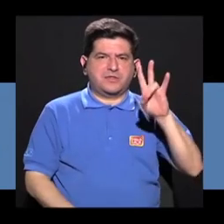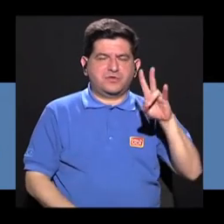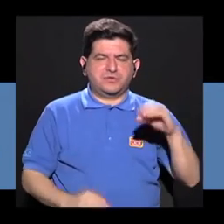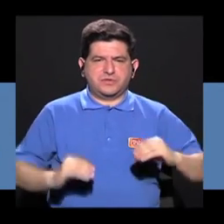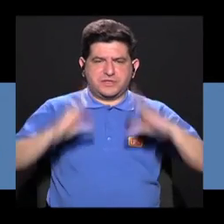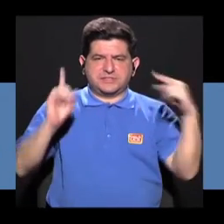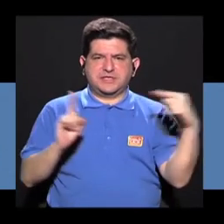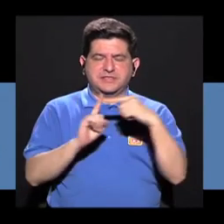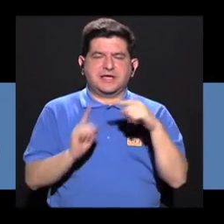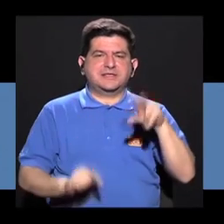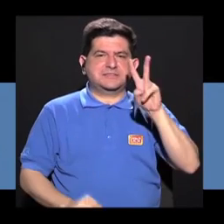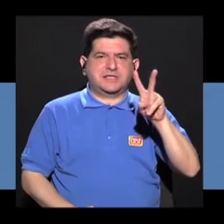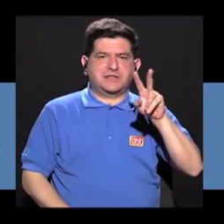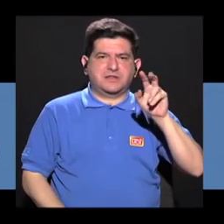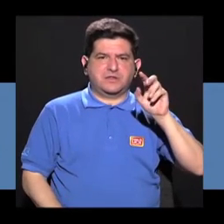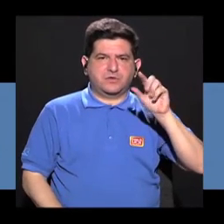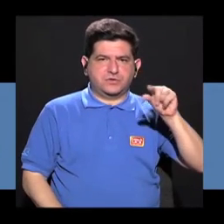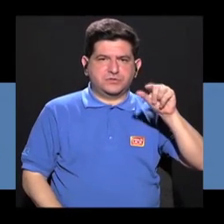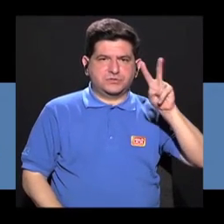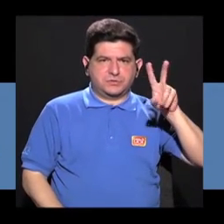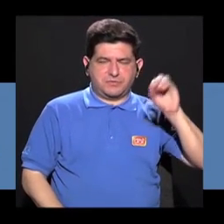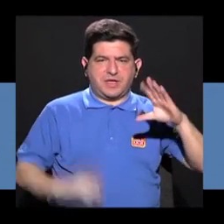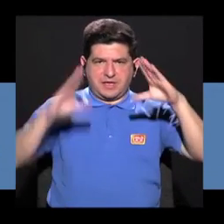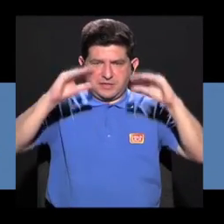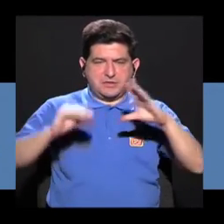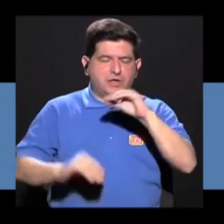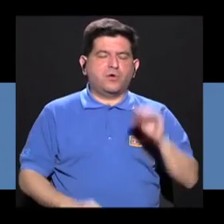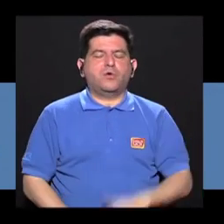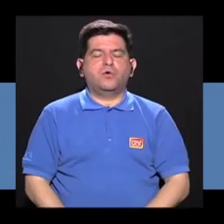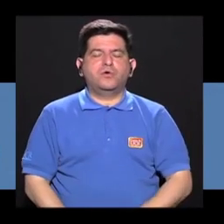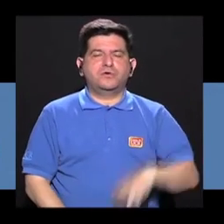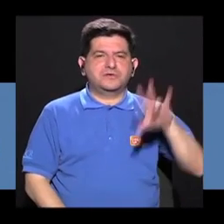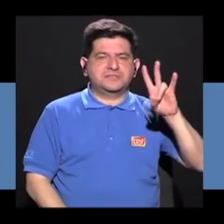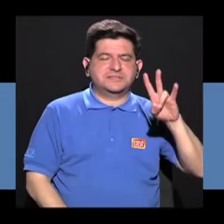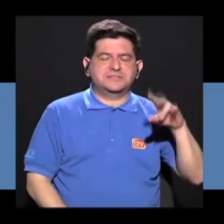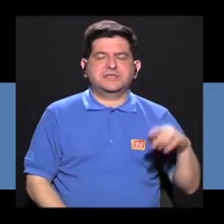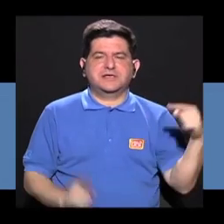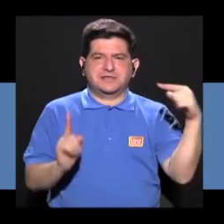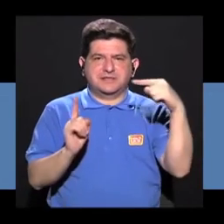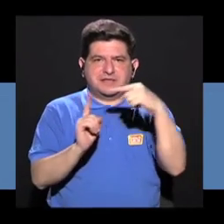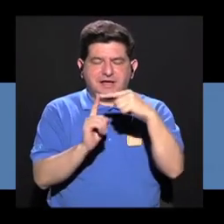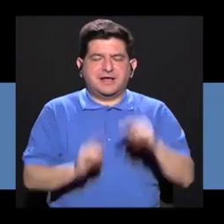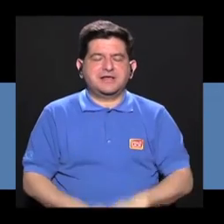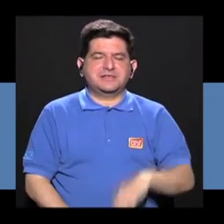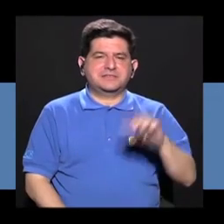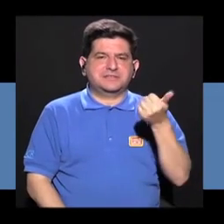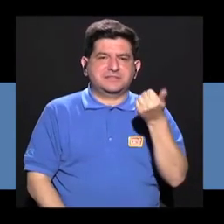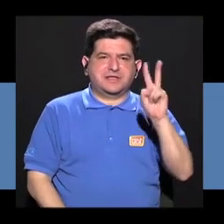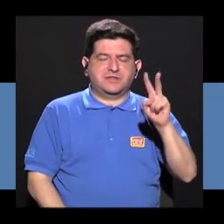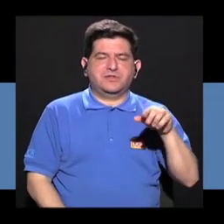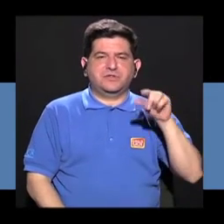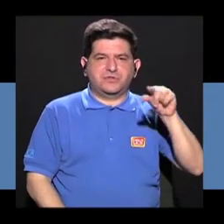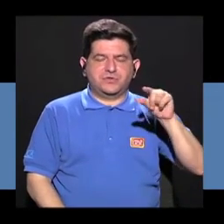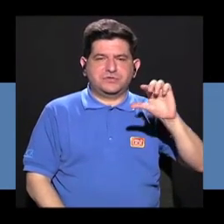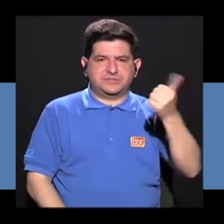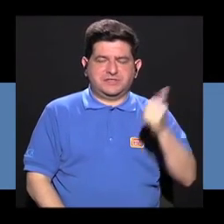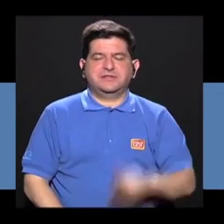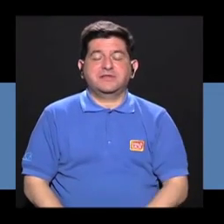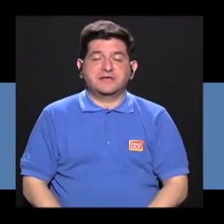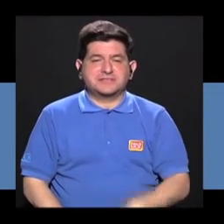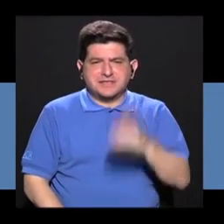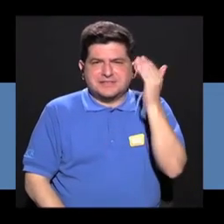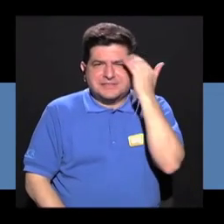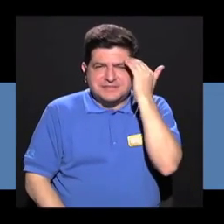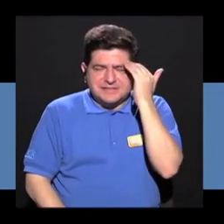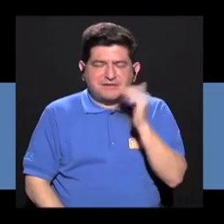ampliado de 7 de la mañana a 2 y 20, o si el horario es de 7 a 12 y 10 o es por la tarde. Entonces, tenemos